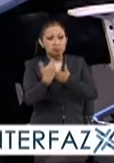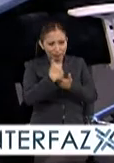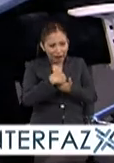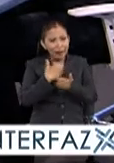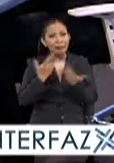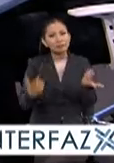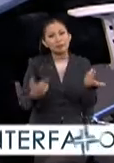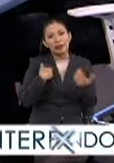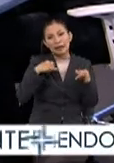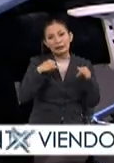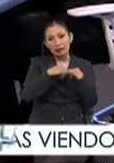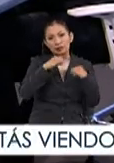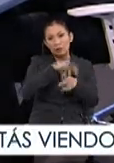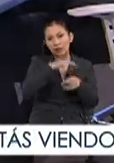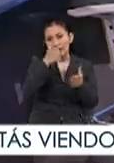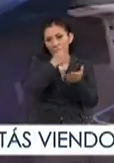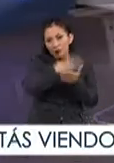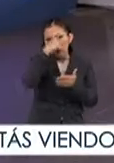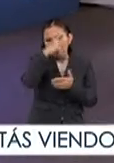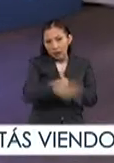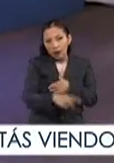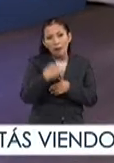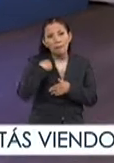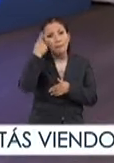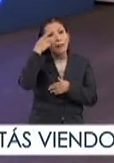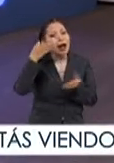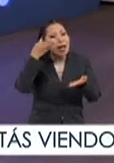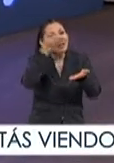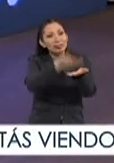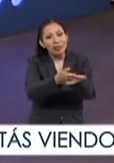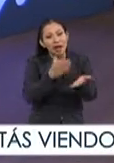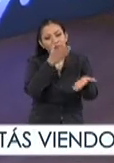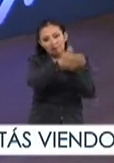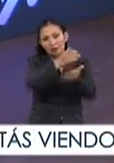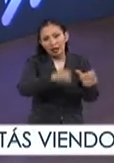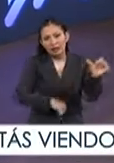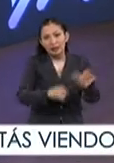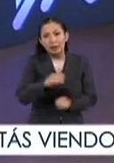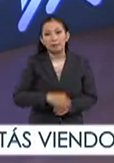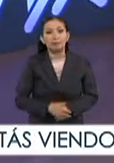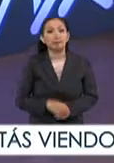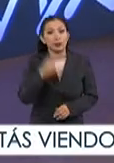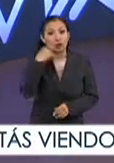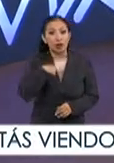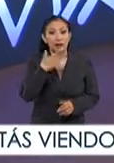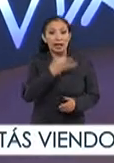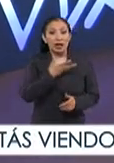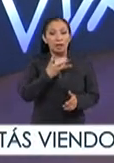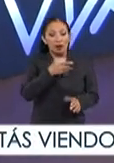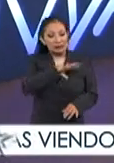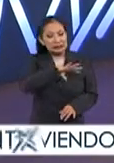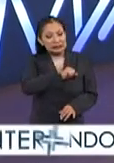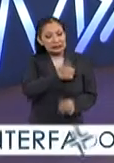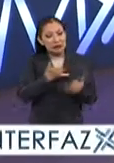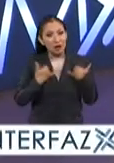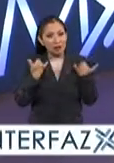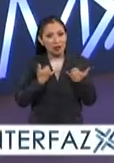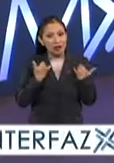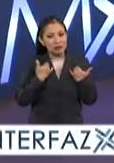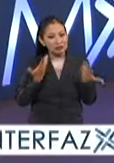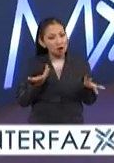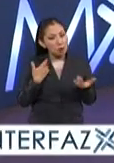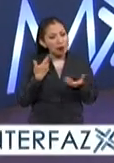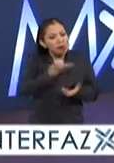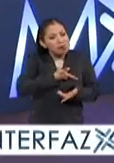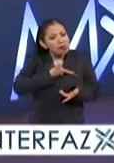acercar al Instituto Electoral de la Ciudad de México para poder buscar estas capacitaciones. Y me parece que deben de tener una vocación estos jóvenes, precisamente